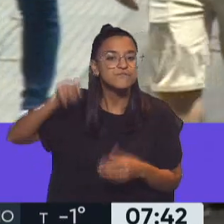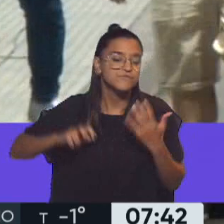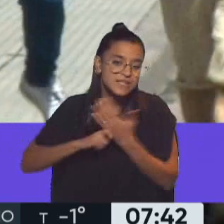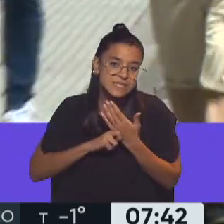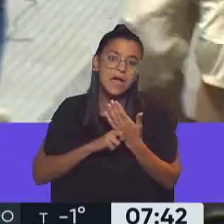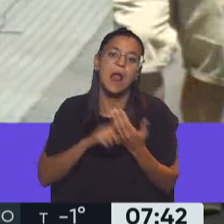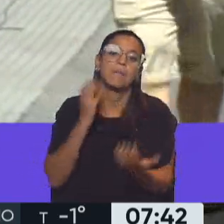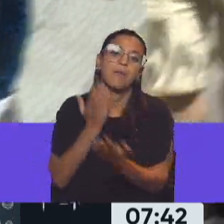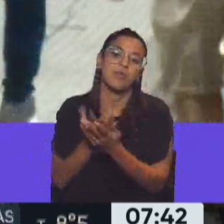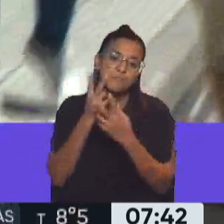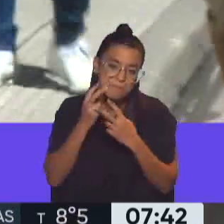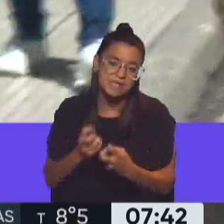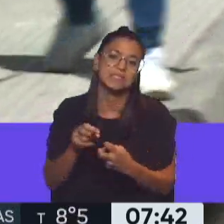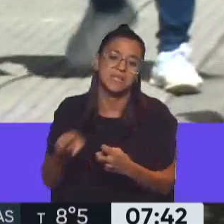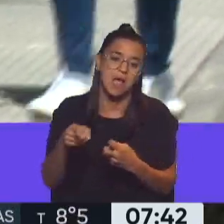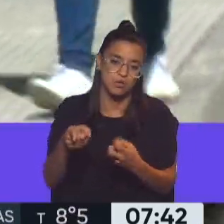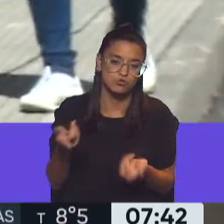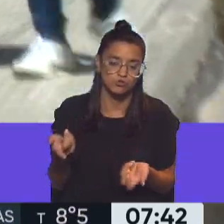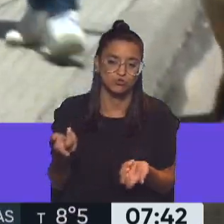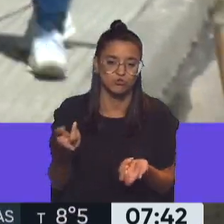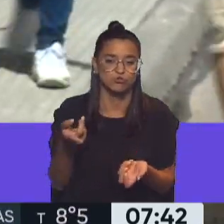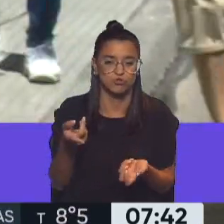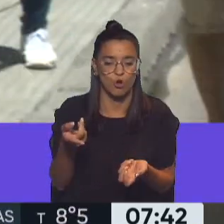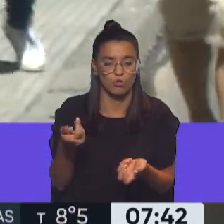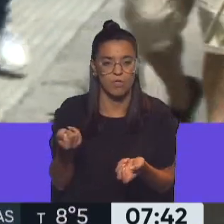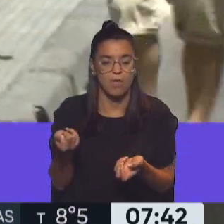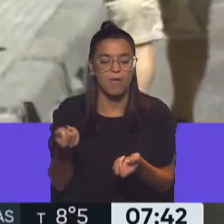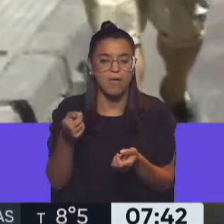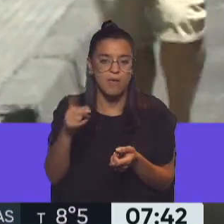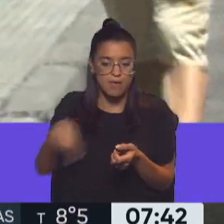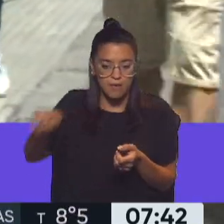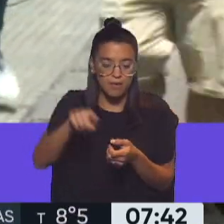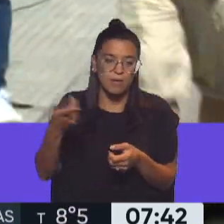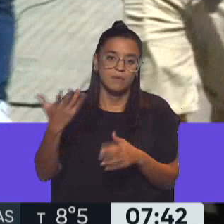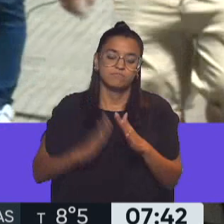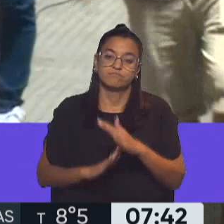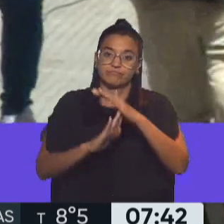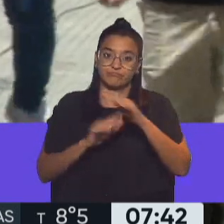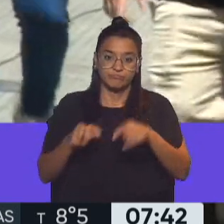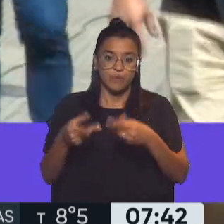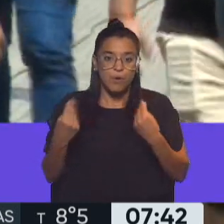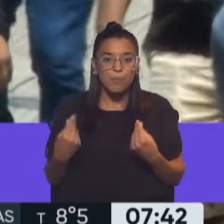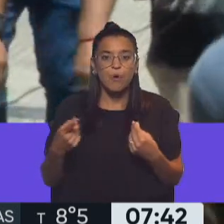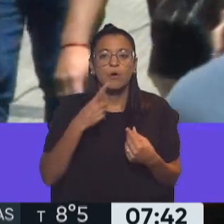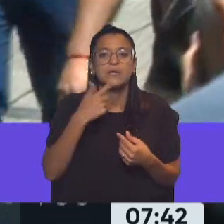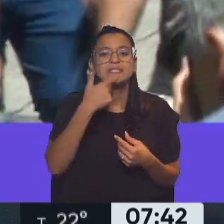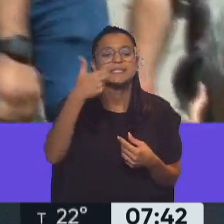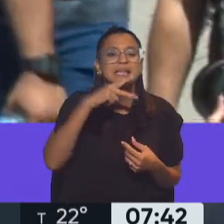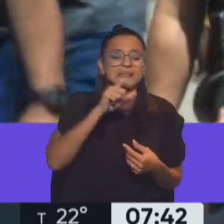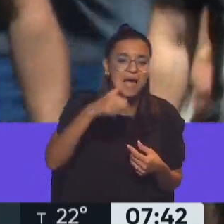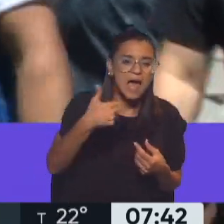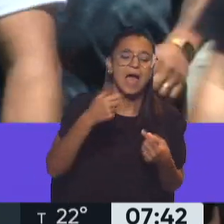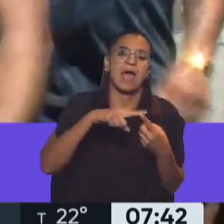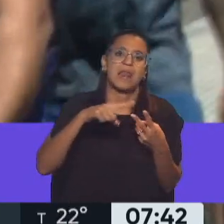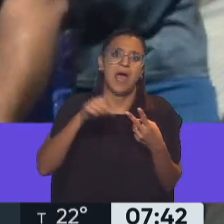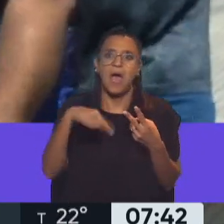pedido de procesamiento, valga la redundancia, de estos que son altos mandos, ¿no? Porque tanto Santana como Sant son